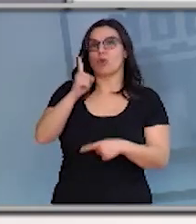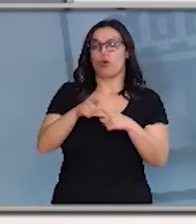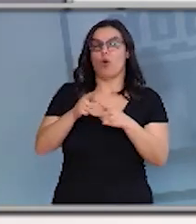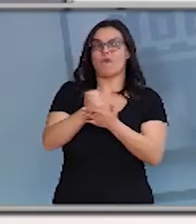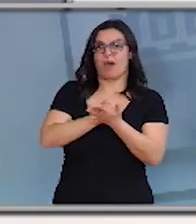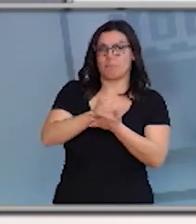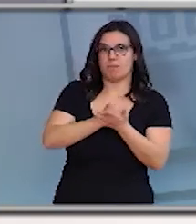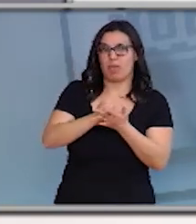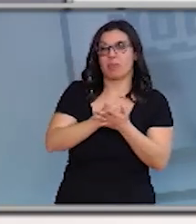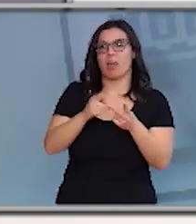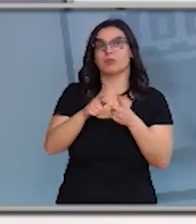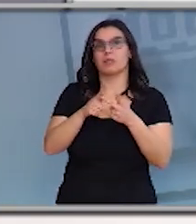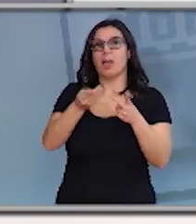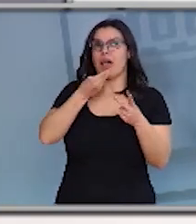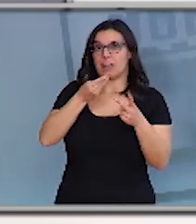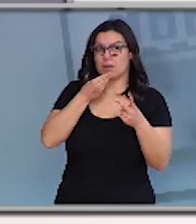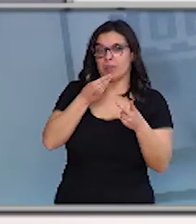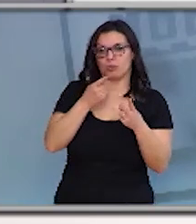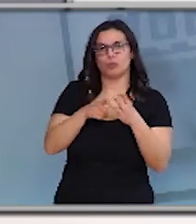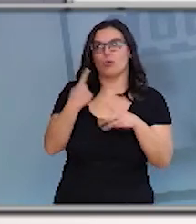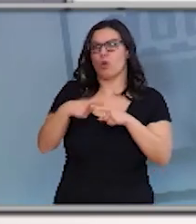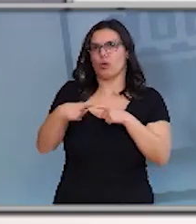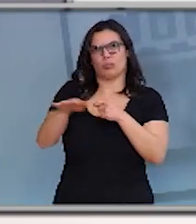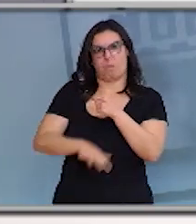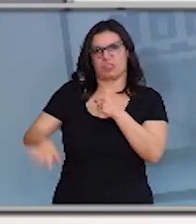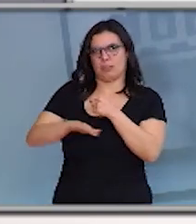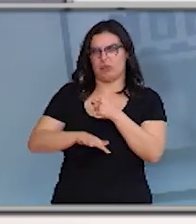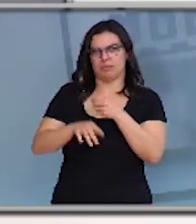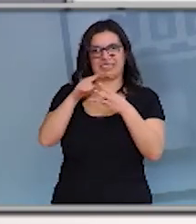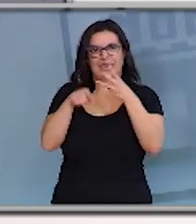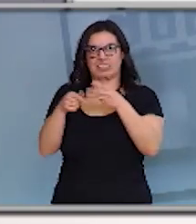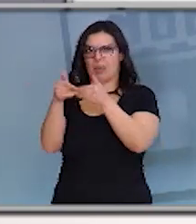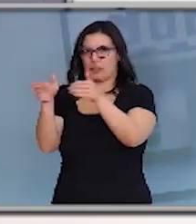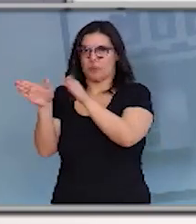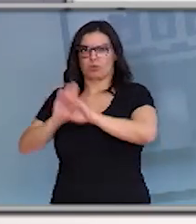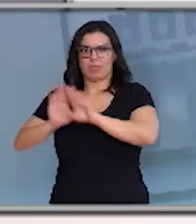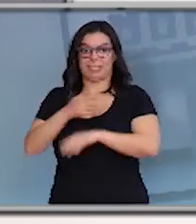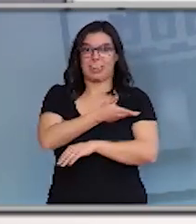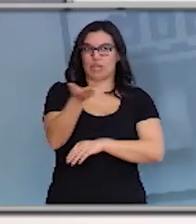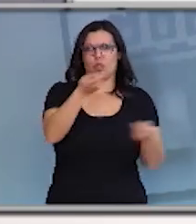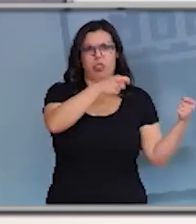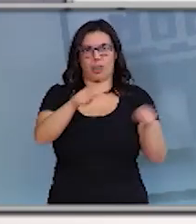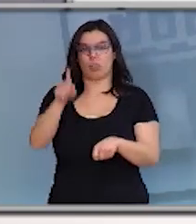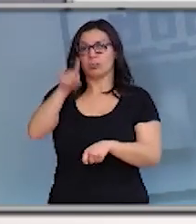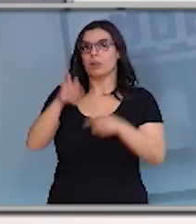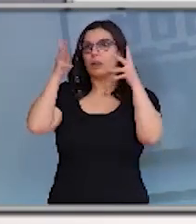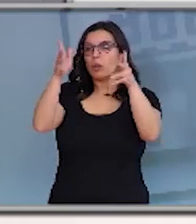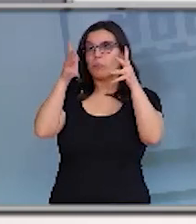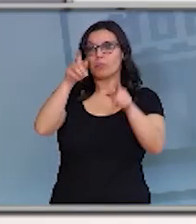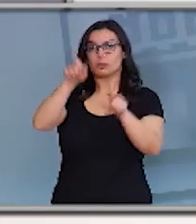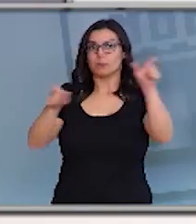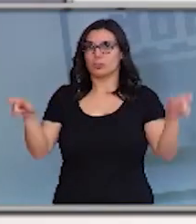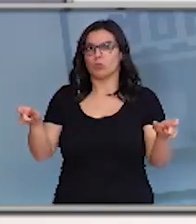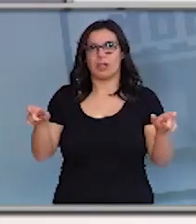farmacéuticos, alimentos ou bienes esenciales. E, por outro lado, recomendamos a as persoas que reduzcan a súa